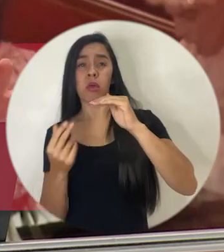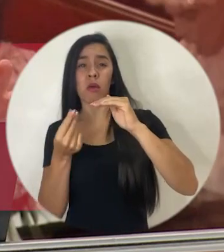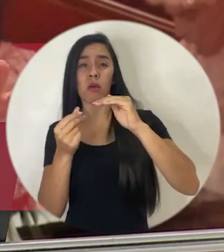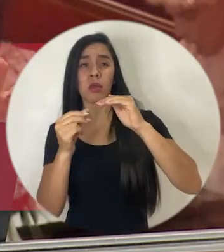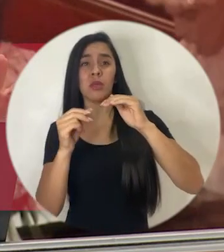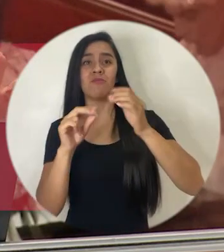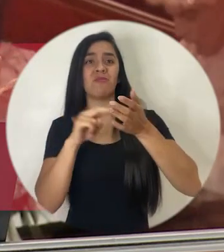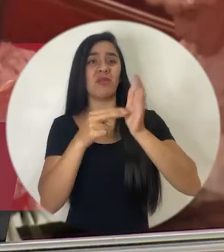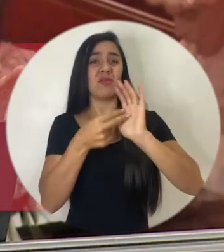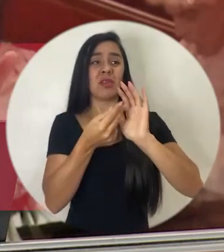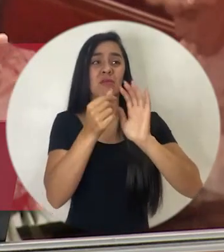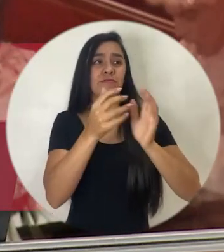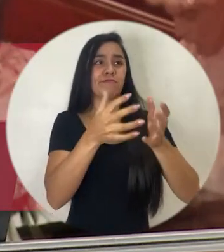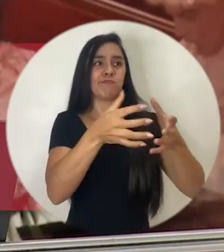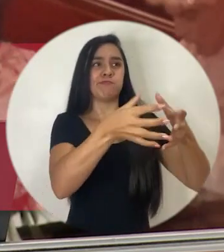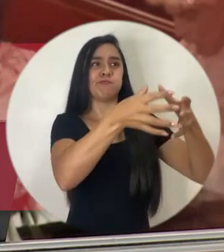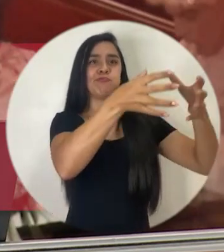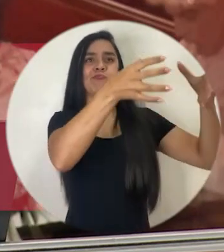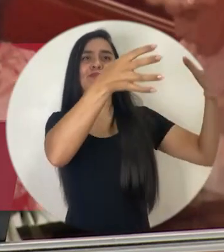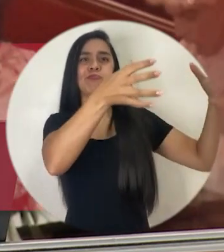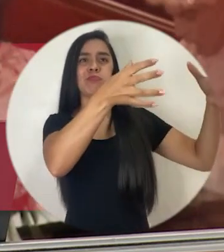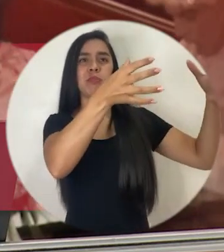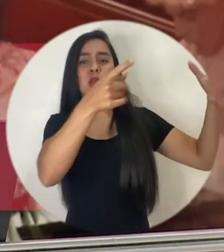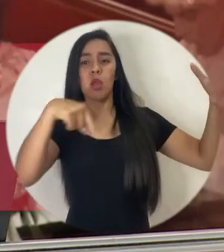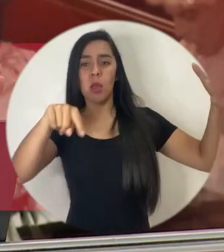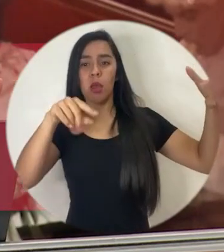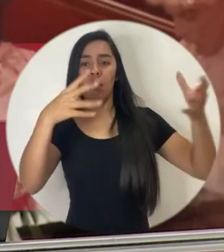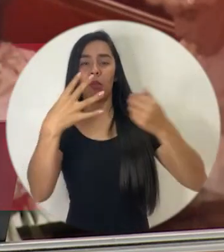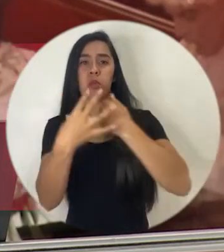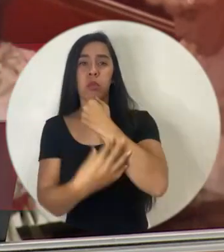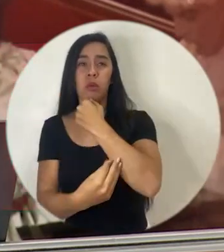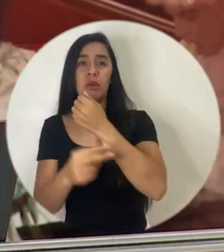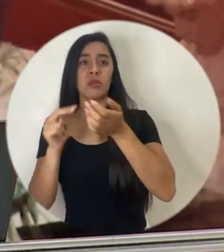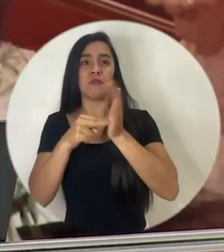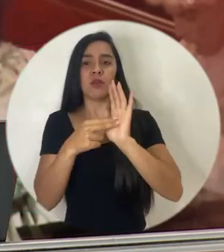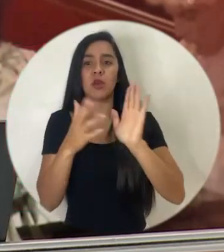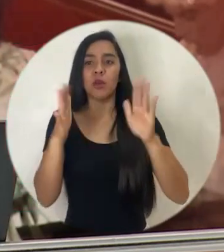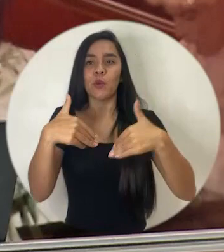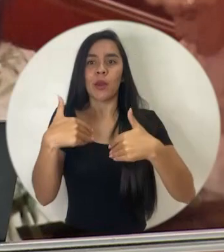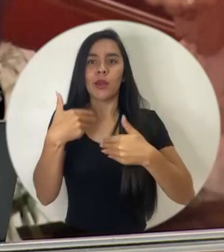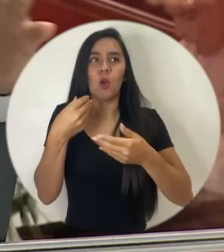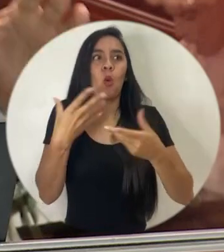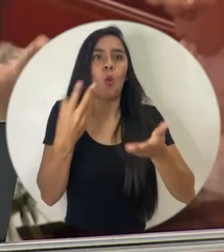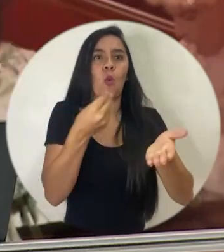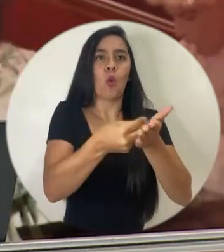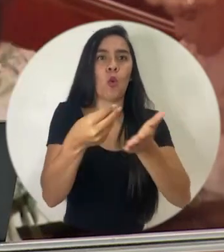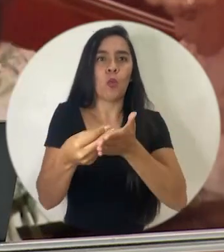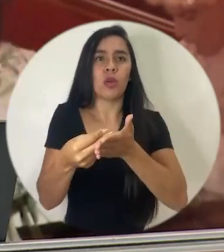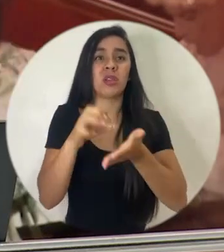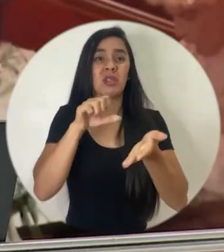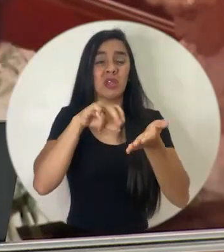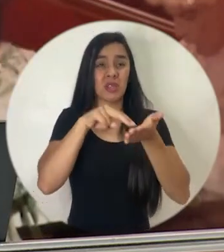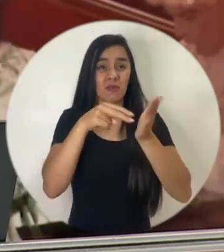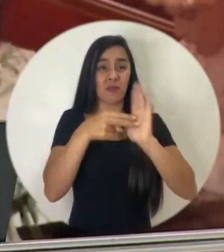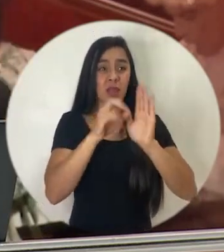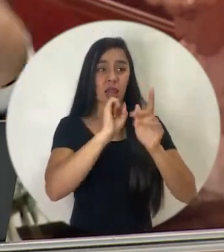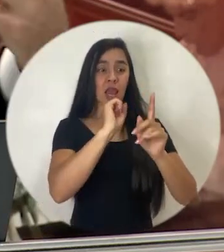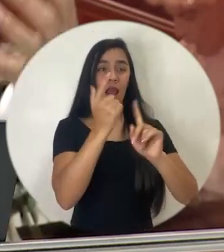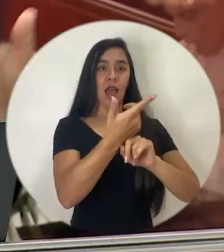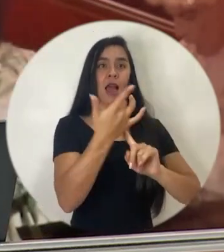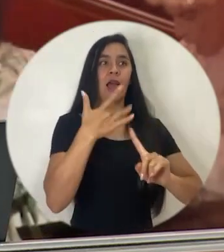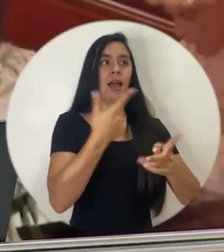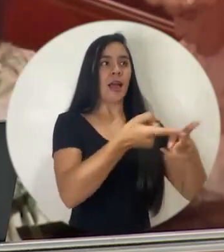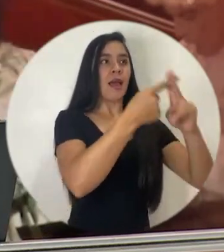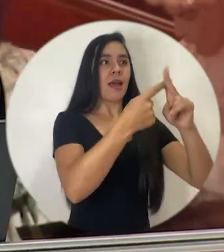un daño general. Y entonces, lo que podría ser una sociedad viviendo una situación de